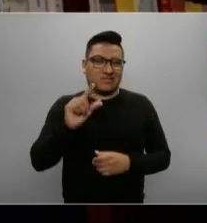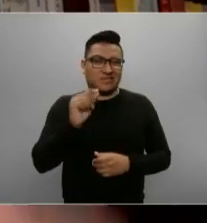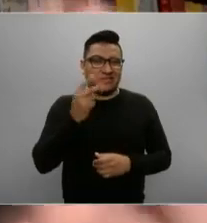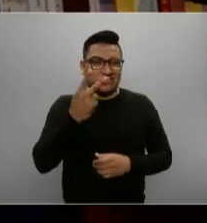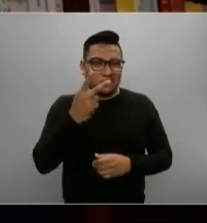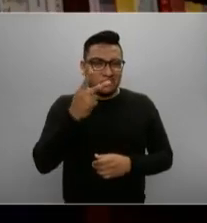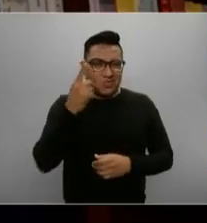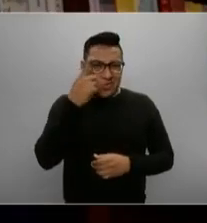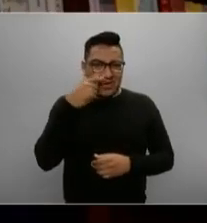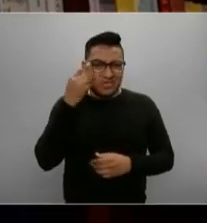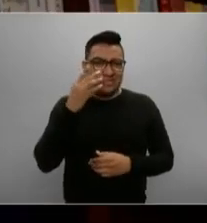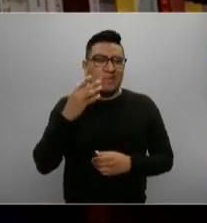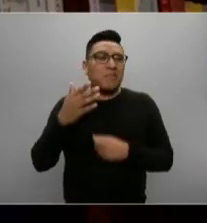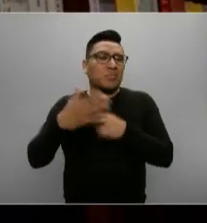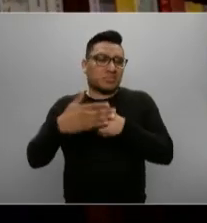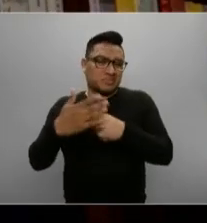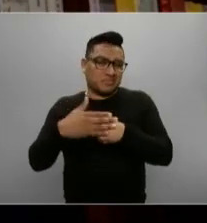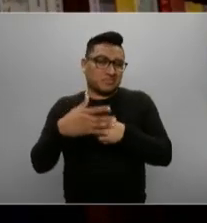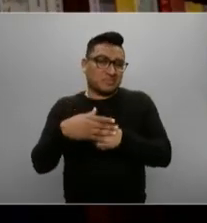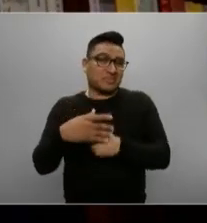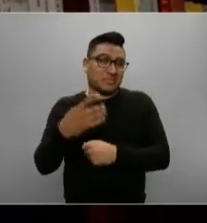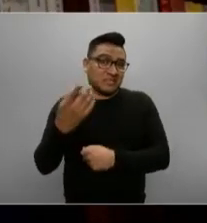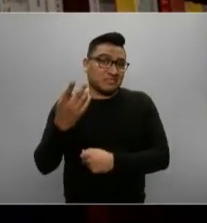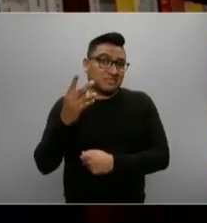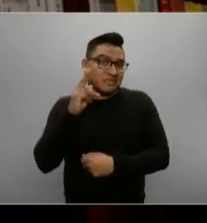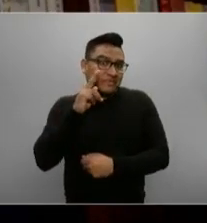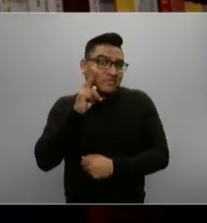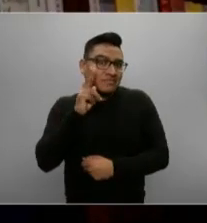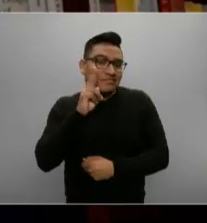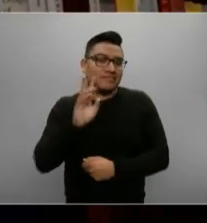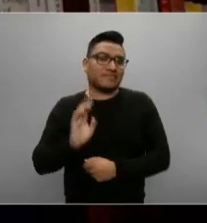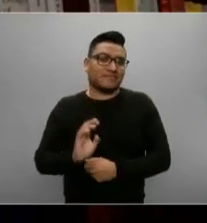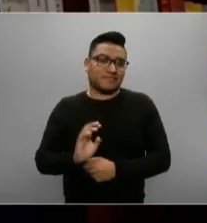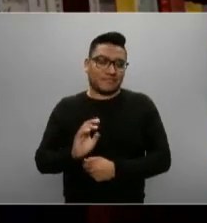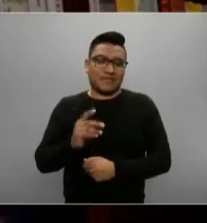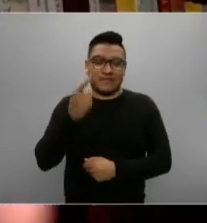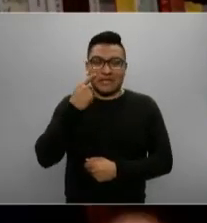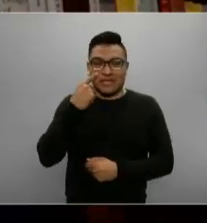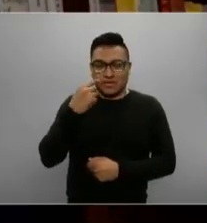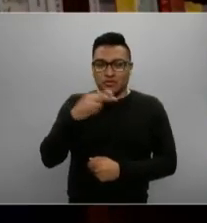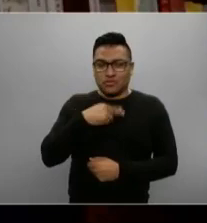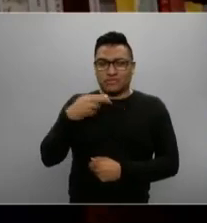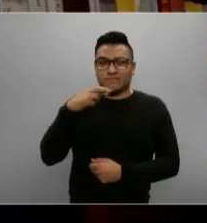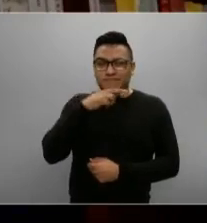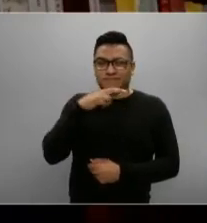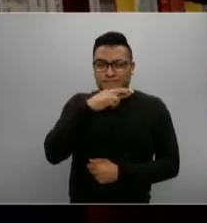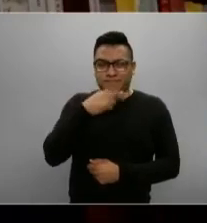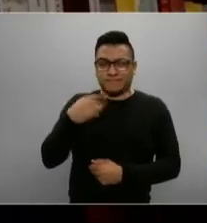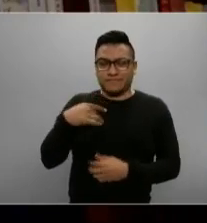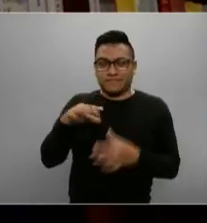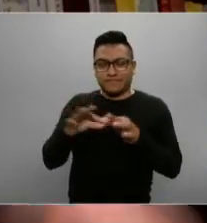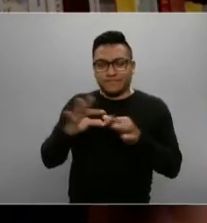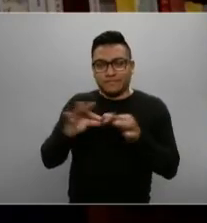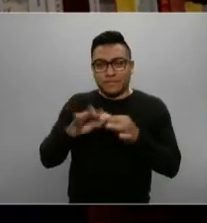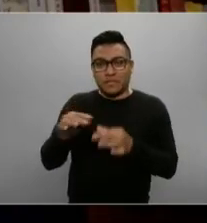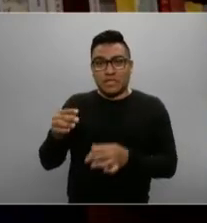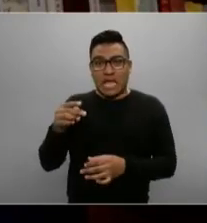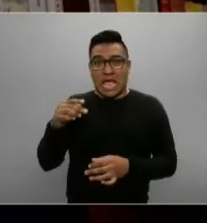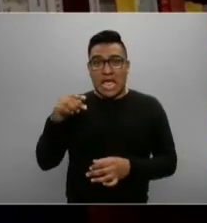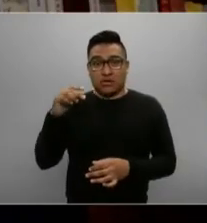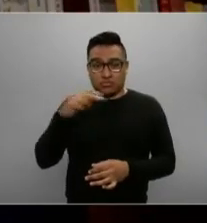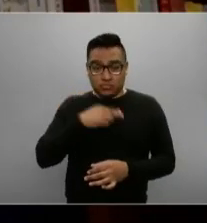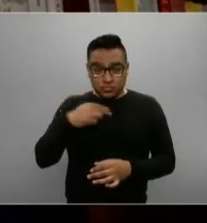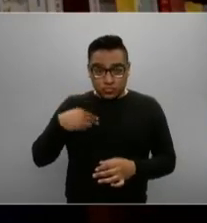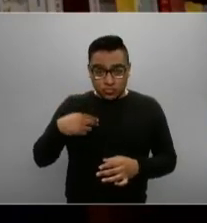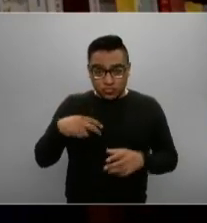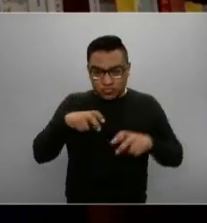porque como no estamos pudiendo tener sesiones presenciales, mira, te comento rápidamente, si hubiéramos tenido una sesión presencial, esto ya hubiera